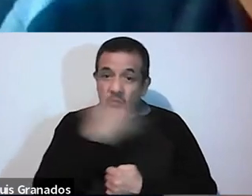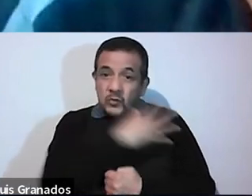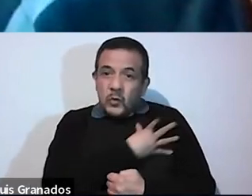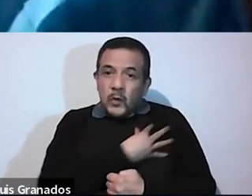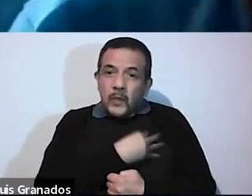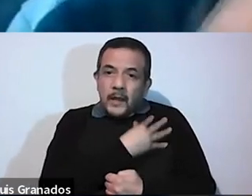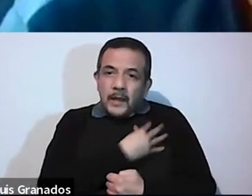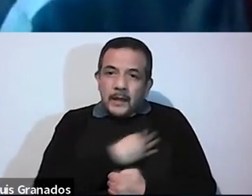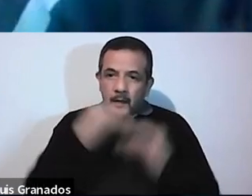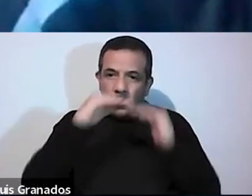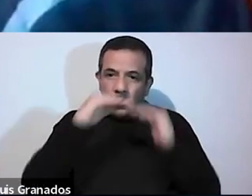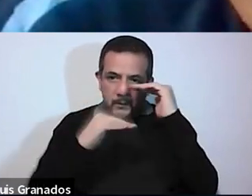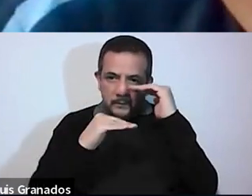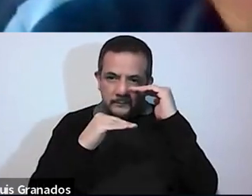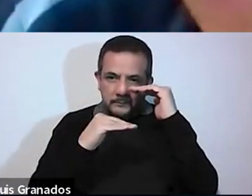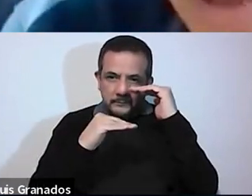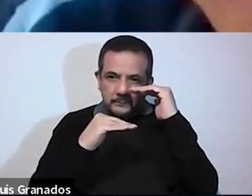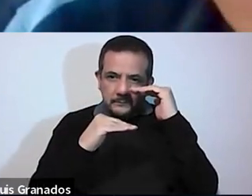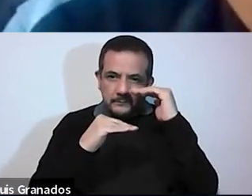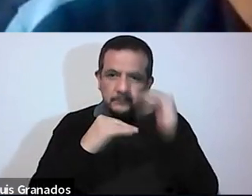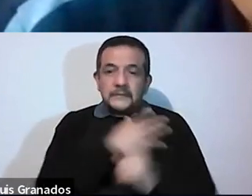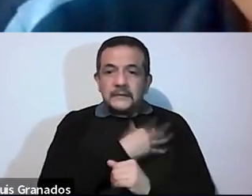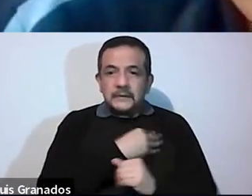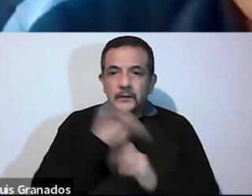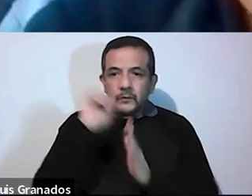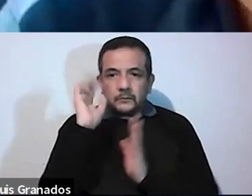El hijo que no mira hacia un lado.